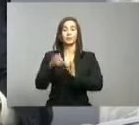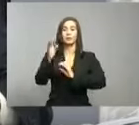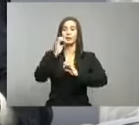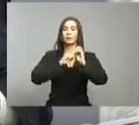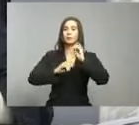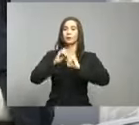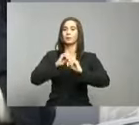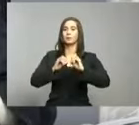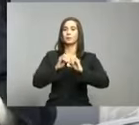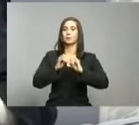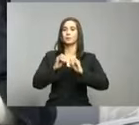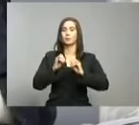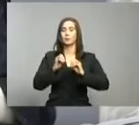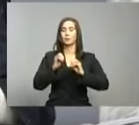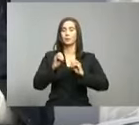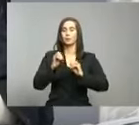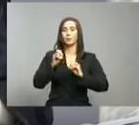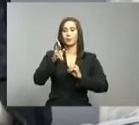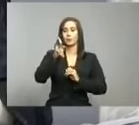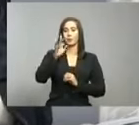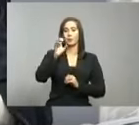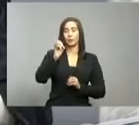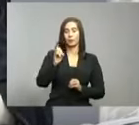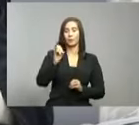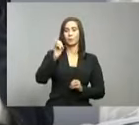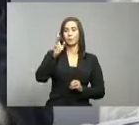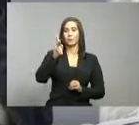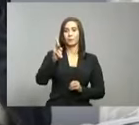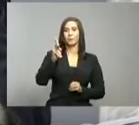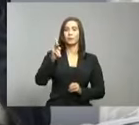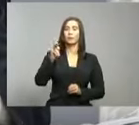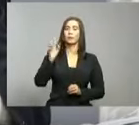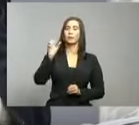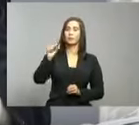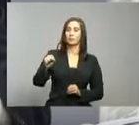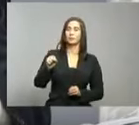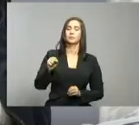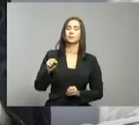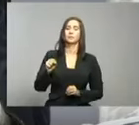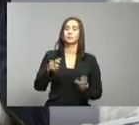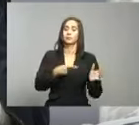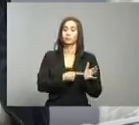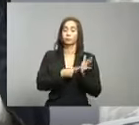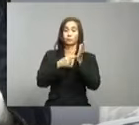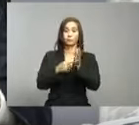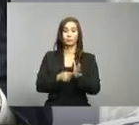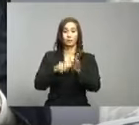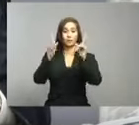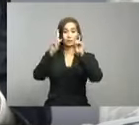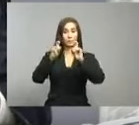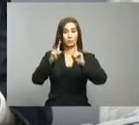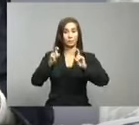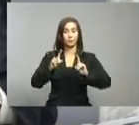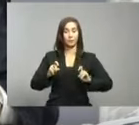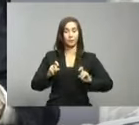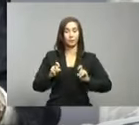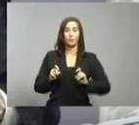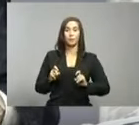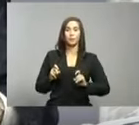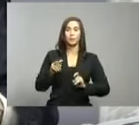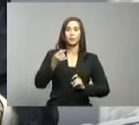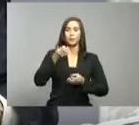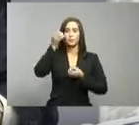con fines de saber si hay una casuística importante registrada a nivel